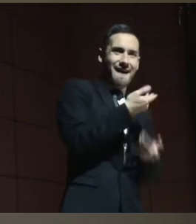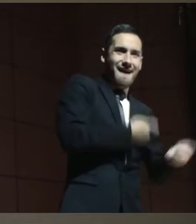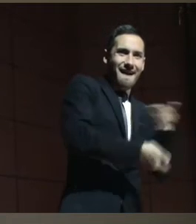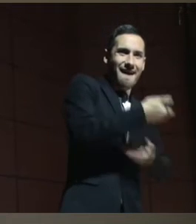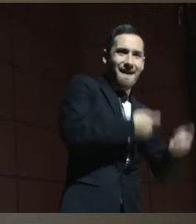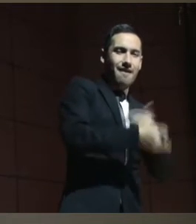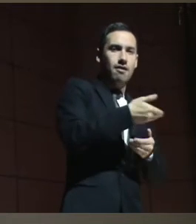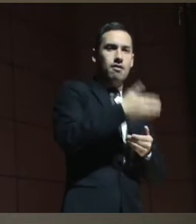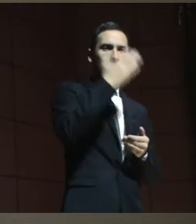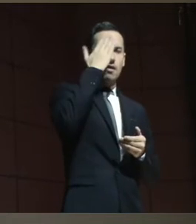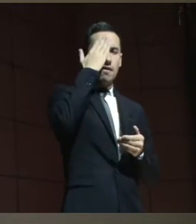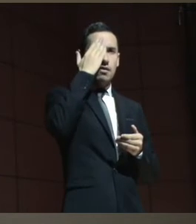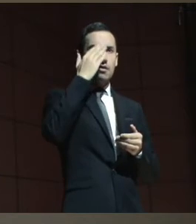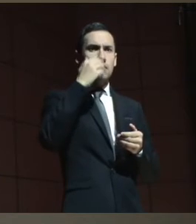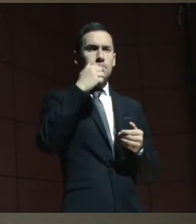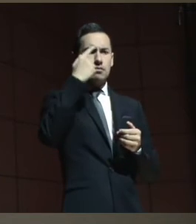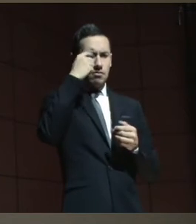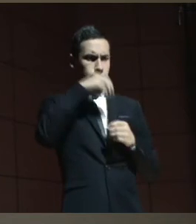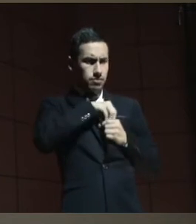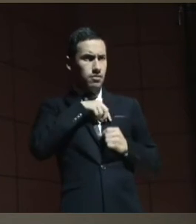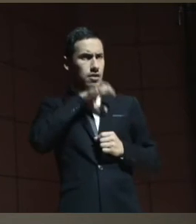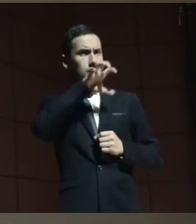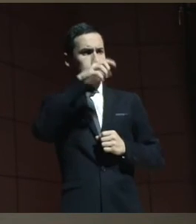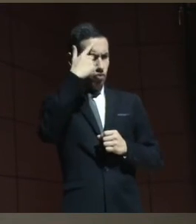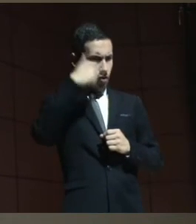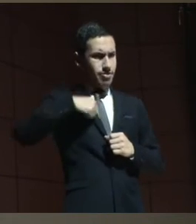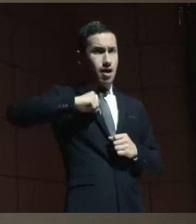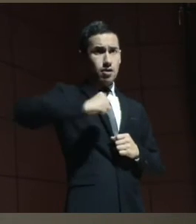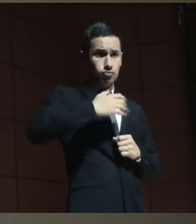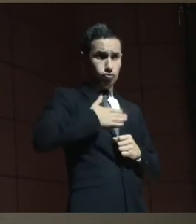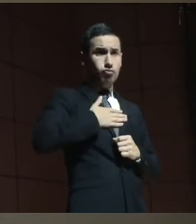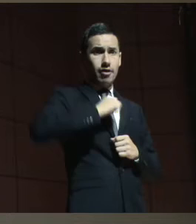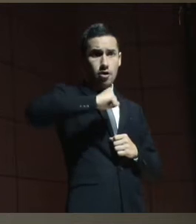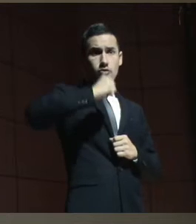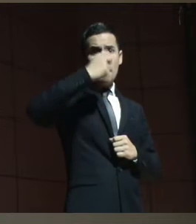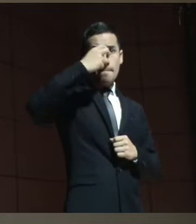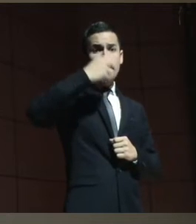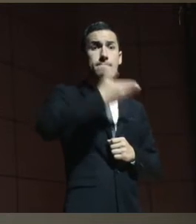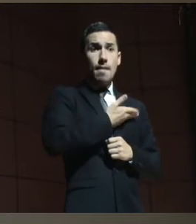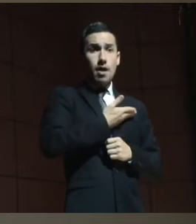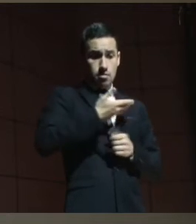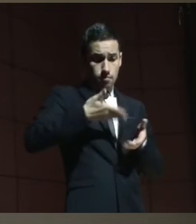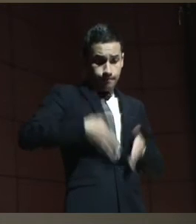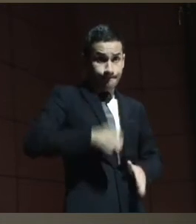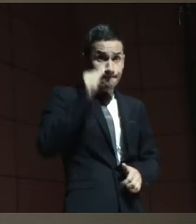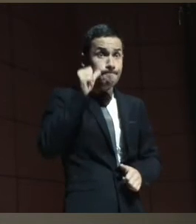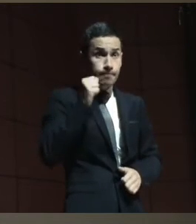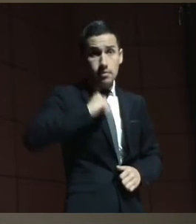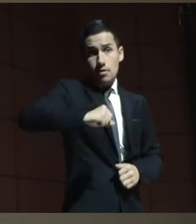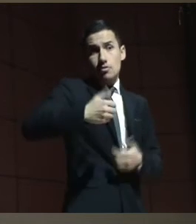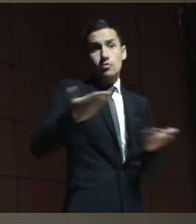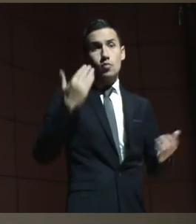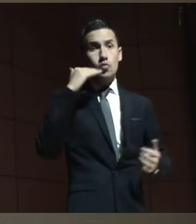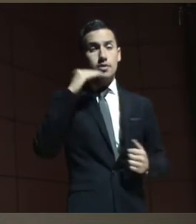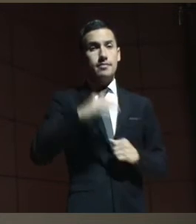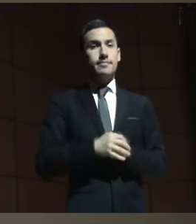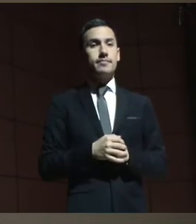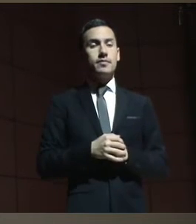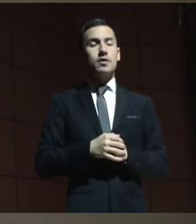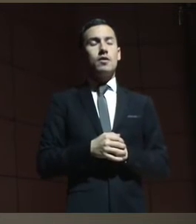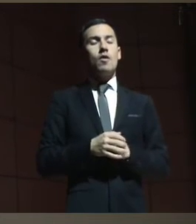gritando y reclamando por su derecho al ejercicio de la maternidad. O cuando las